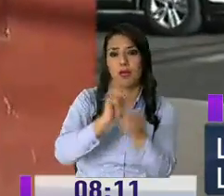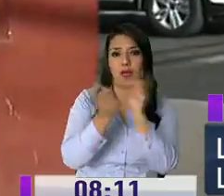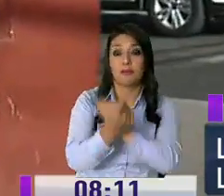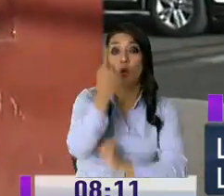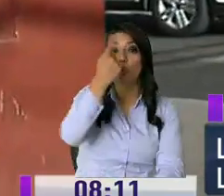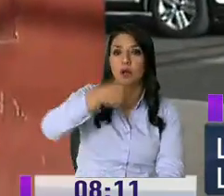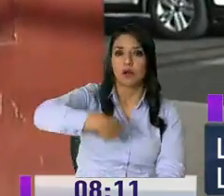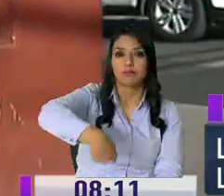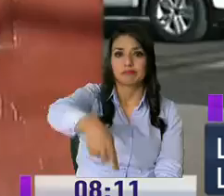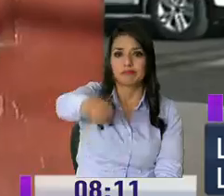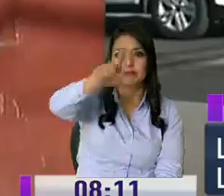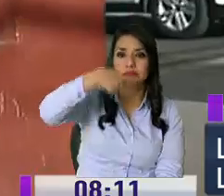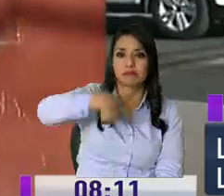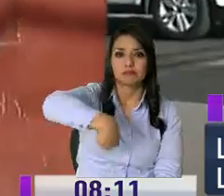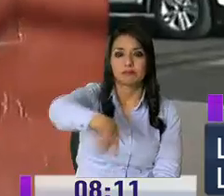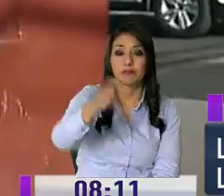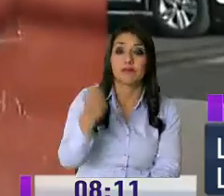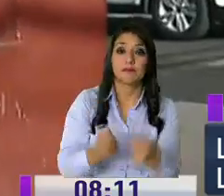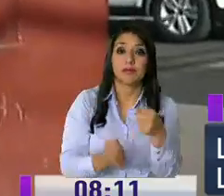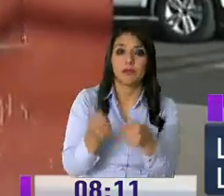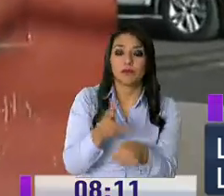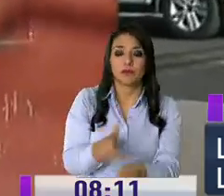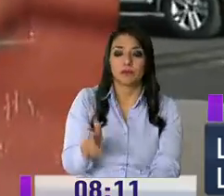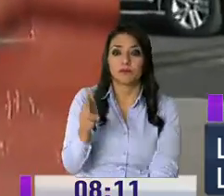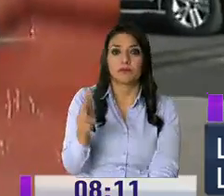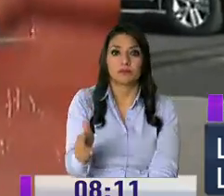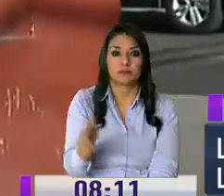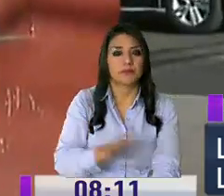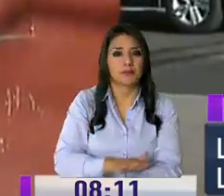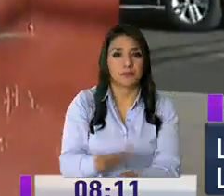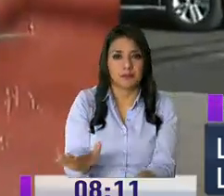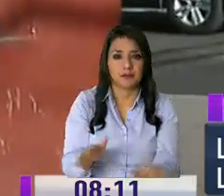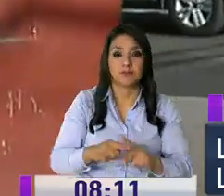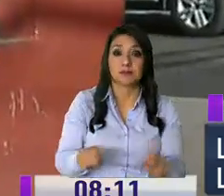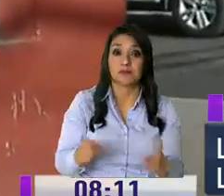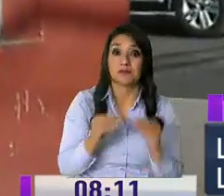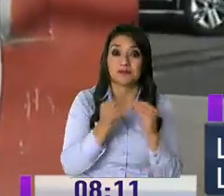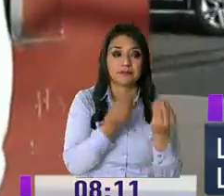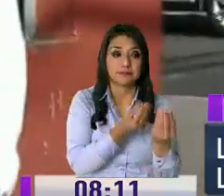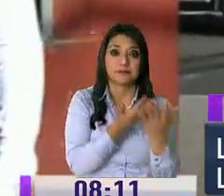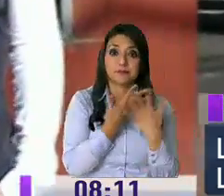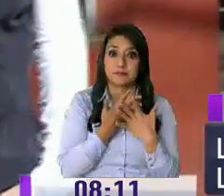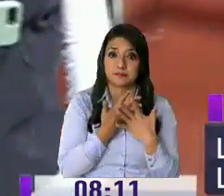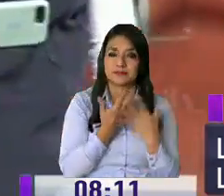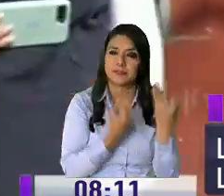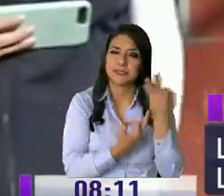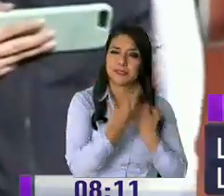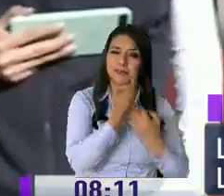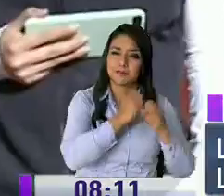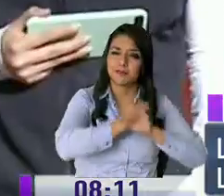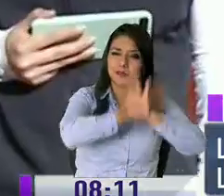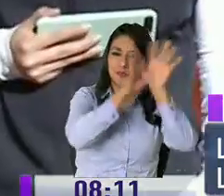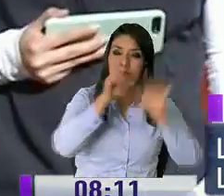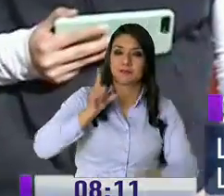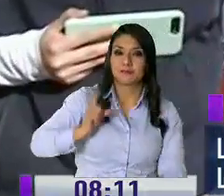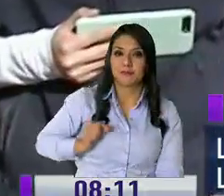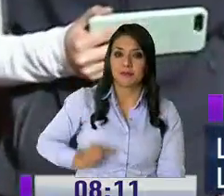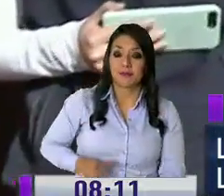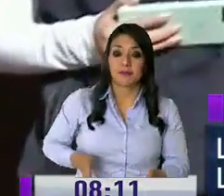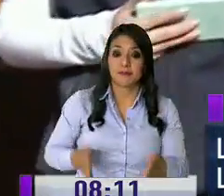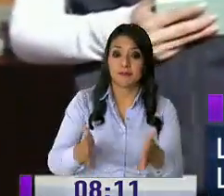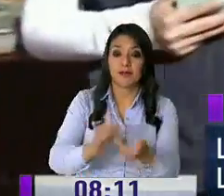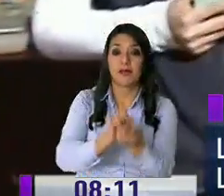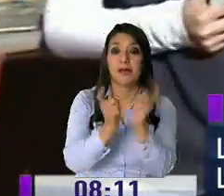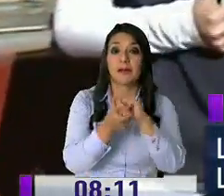dirección y solamente los vehículos pueden parquear a un costado de la acera pero para ampliar la información y que nos cuenten a detalle cuáles son las vías que